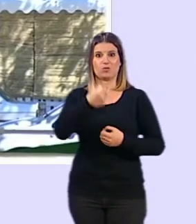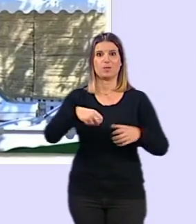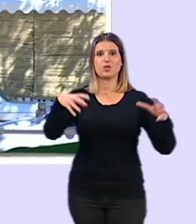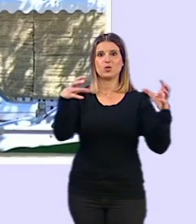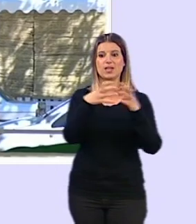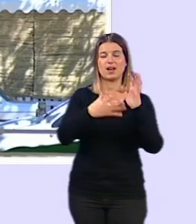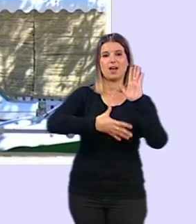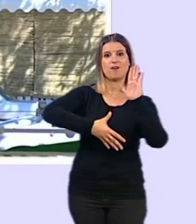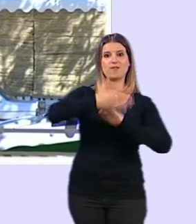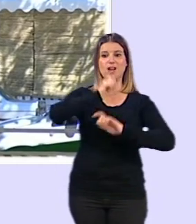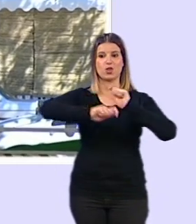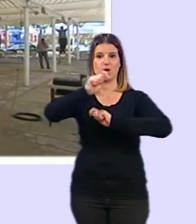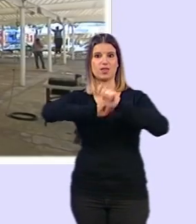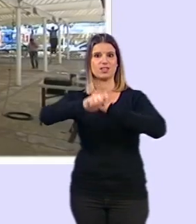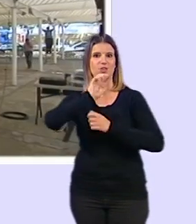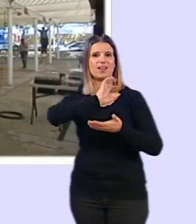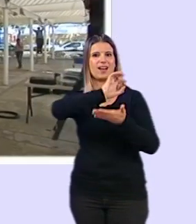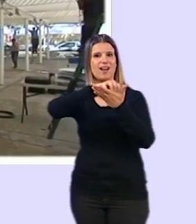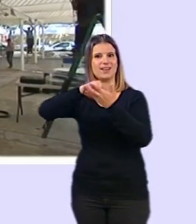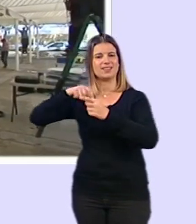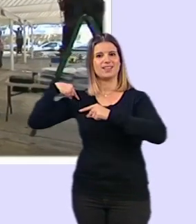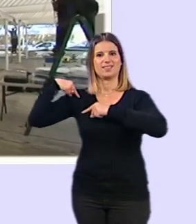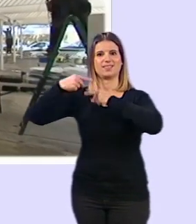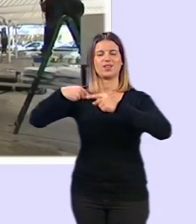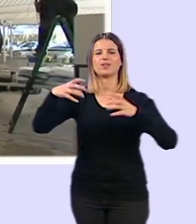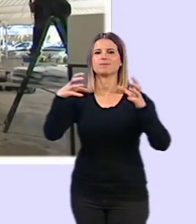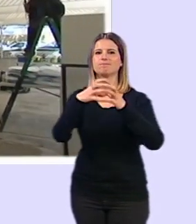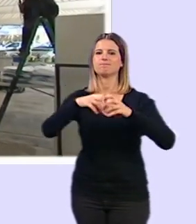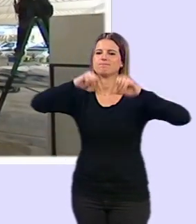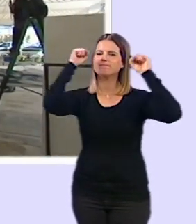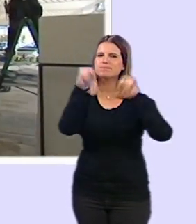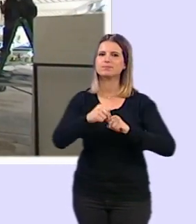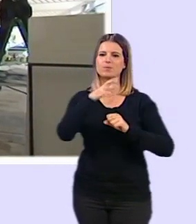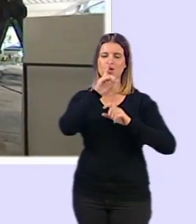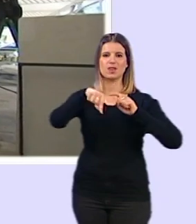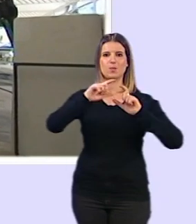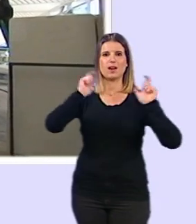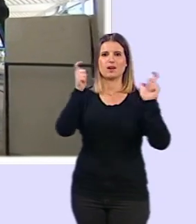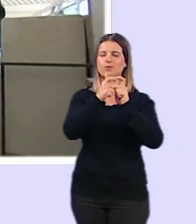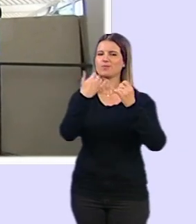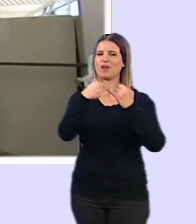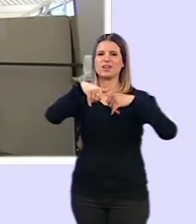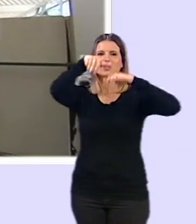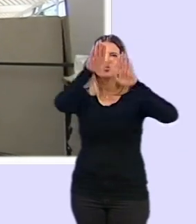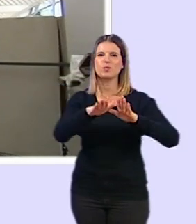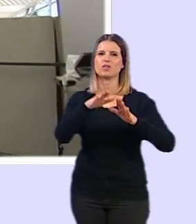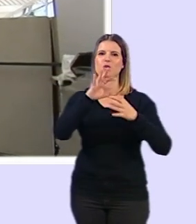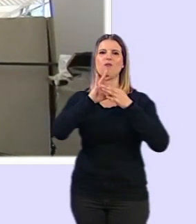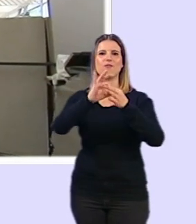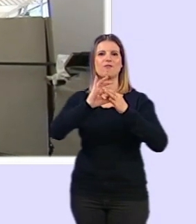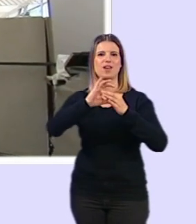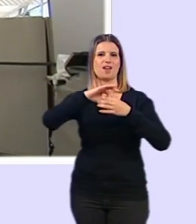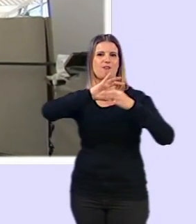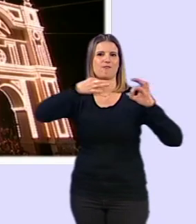Granada y la Federación de Asociaciones de Casetas Tradicionales de Granada han acordado, tras una reunión, suspender la celebración de las fiestas del Corpus